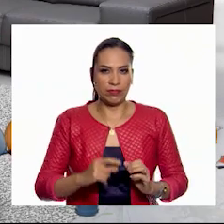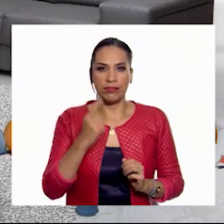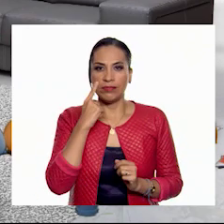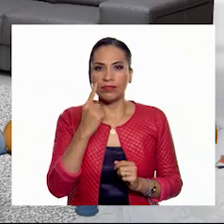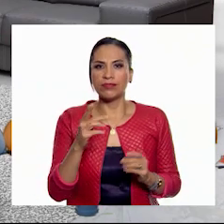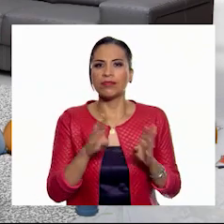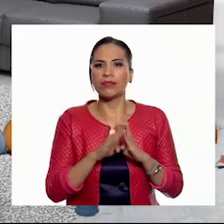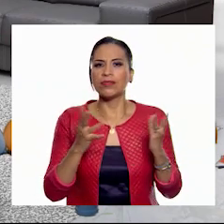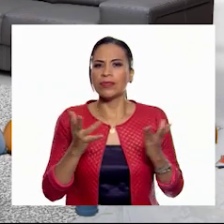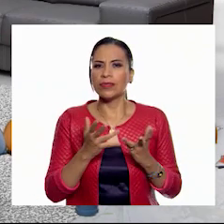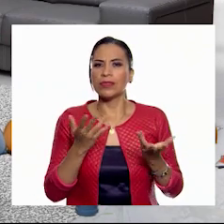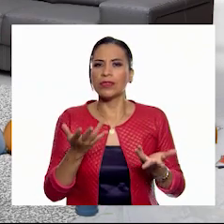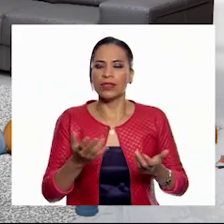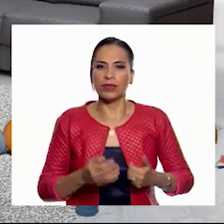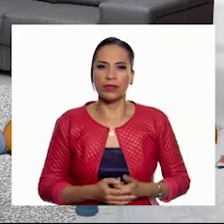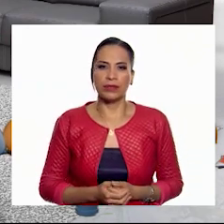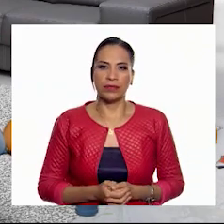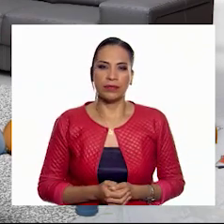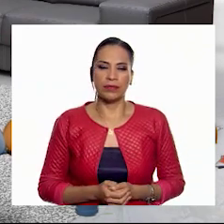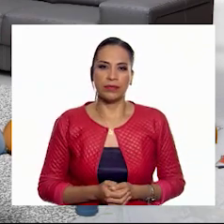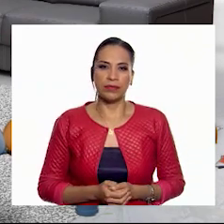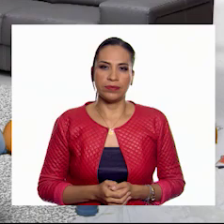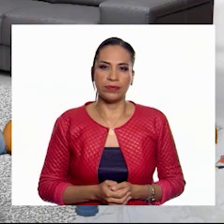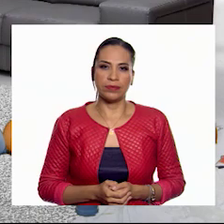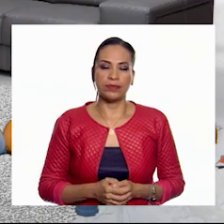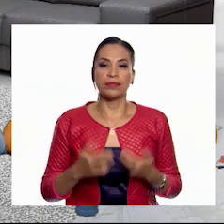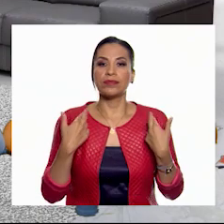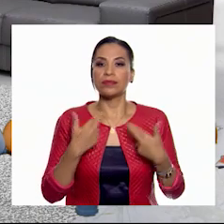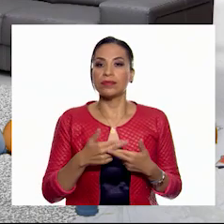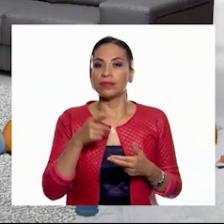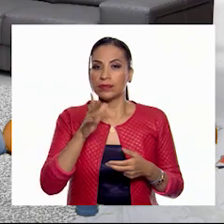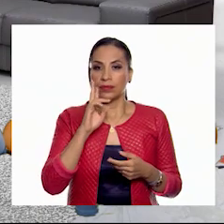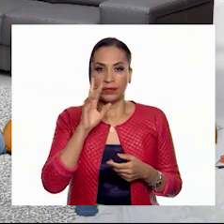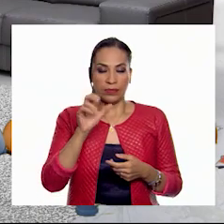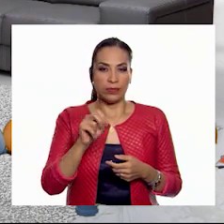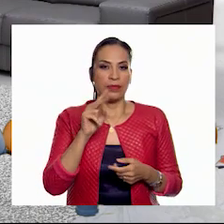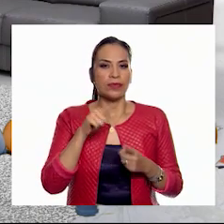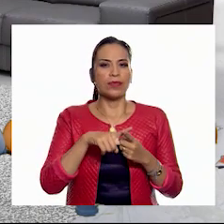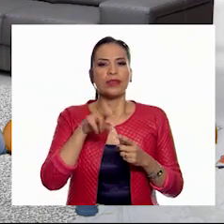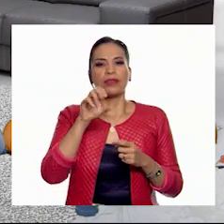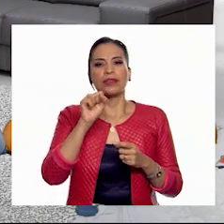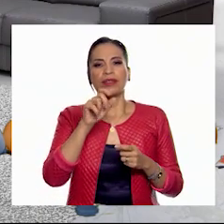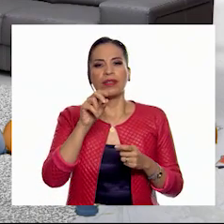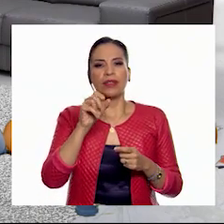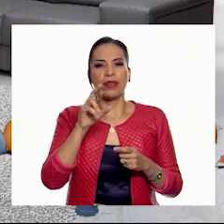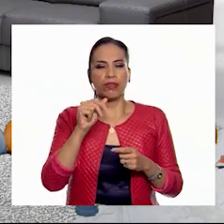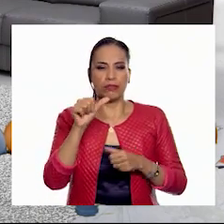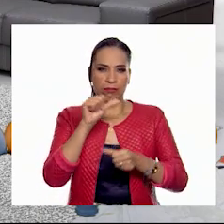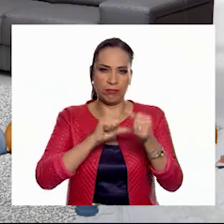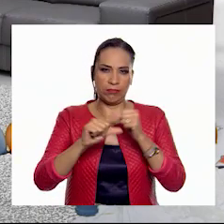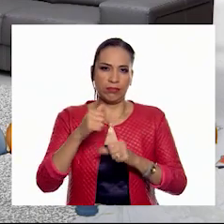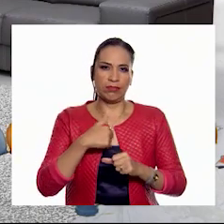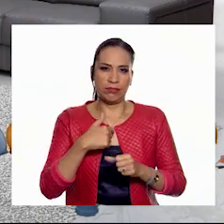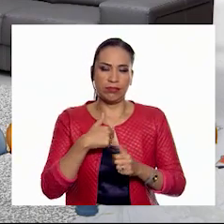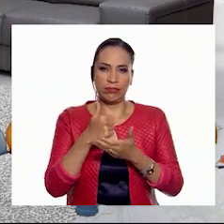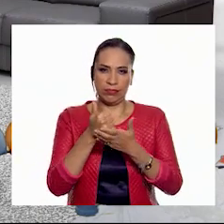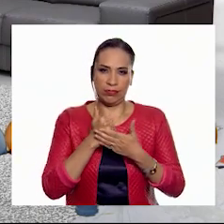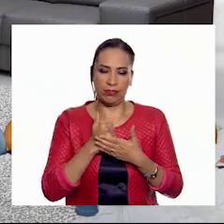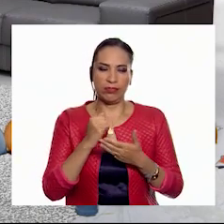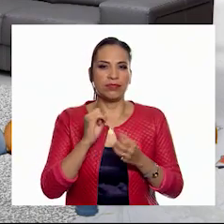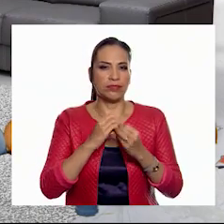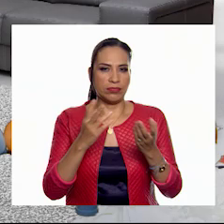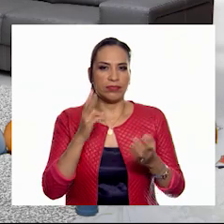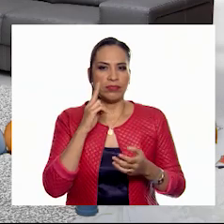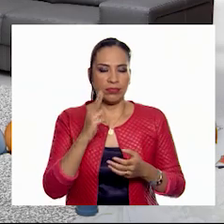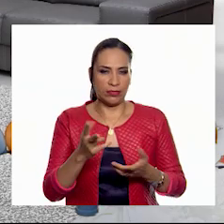Observa cómo harán. Bien. El profesor Carlos ya lo capturó sedentarios, pero eso estoy yo en su lugar. ¿Me ayudas, Jorge? ¡Claro que